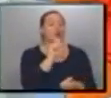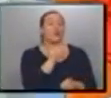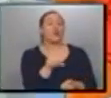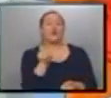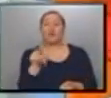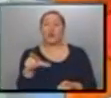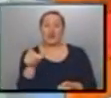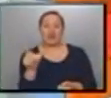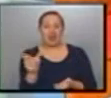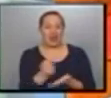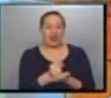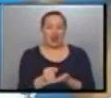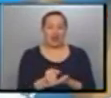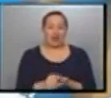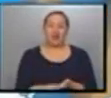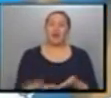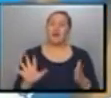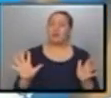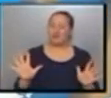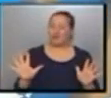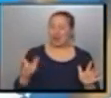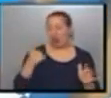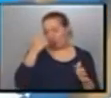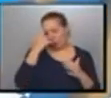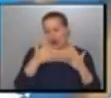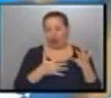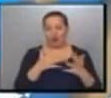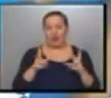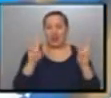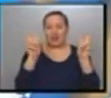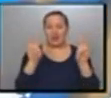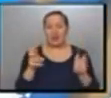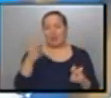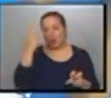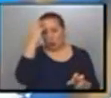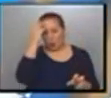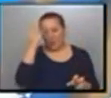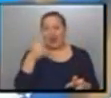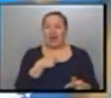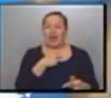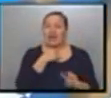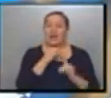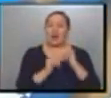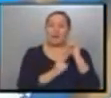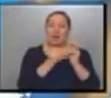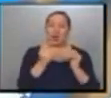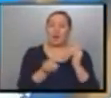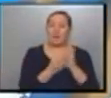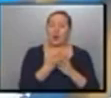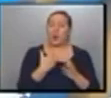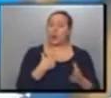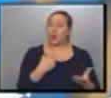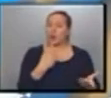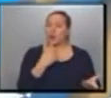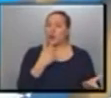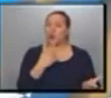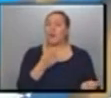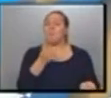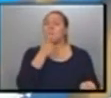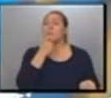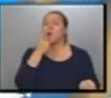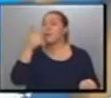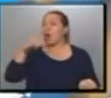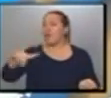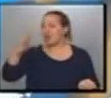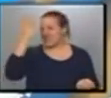Les cuéntalo. Es algo confuso todo esto del tema judicial que yo lo trataba de explicar esta mañana, pero no me queda claro. Si estás, por ejemplo, en San Martín,